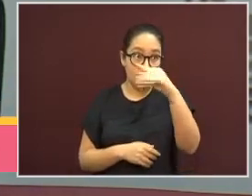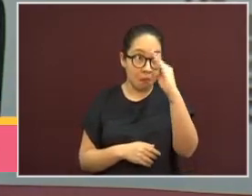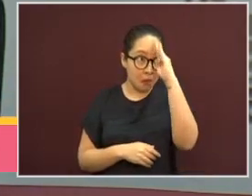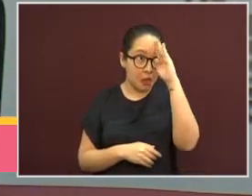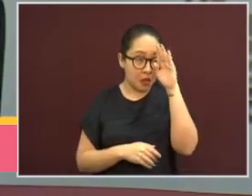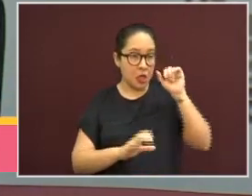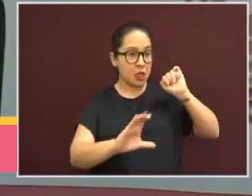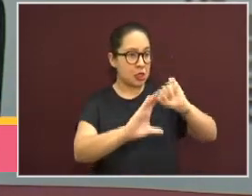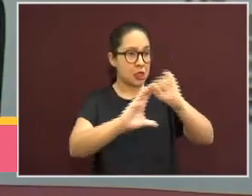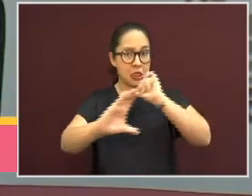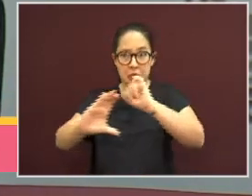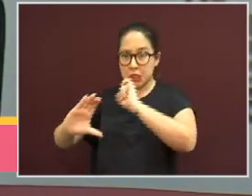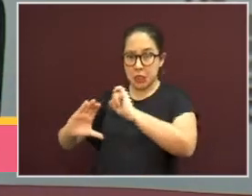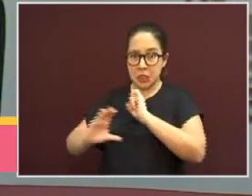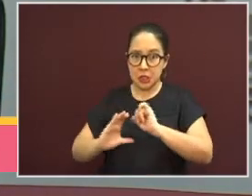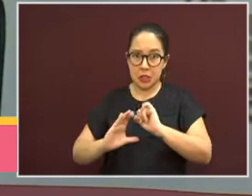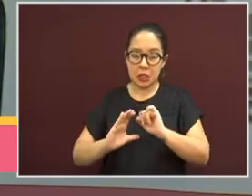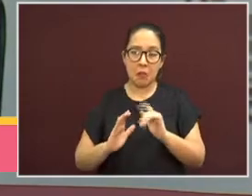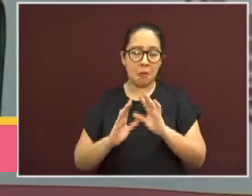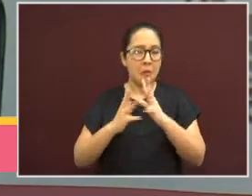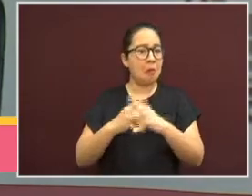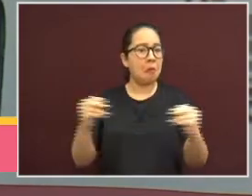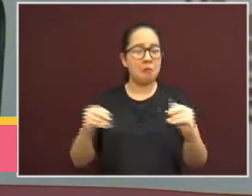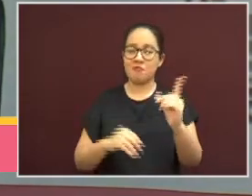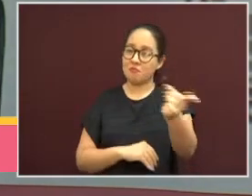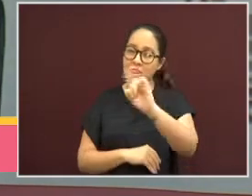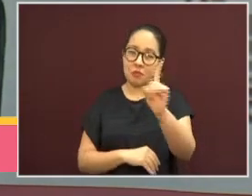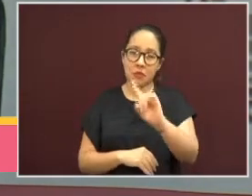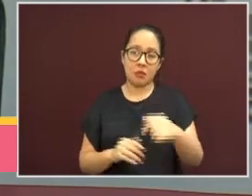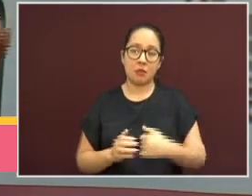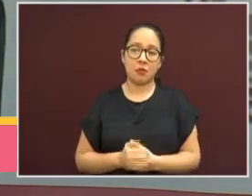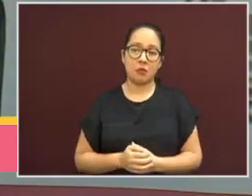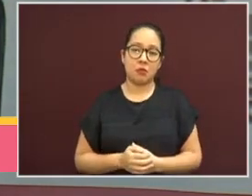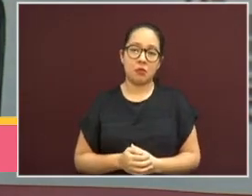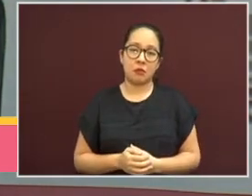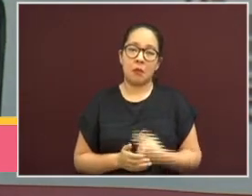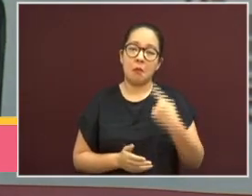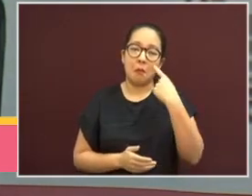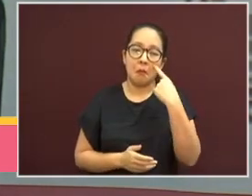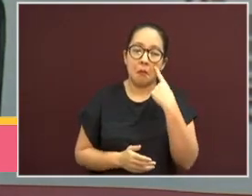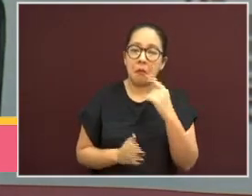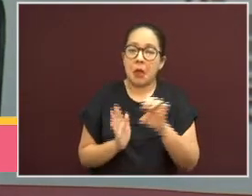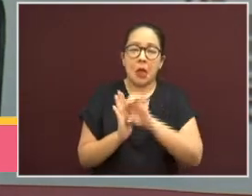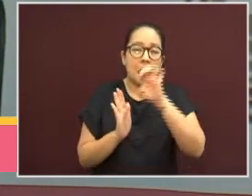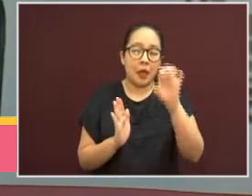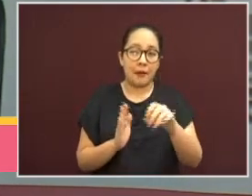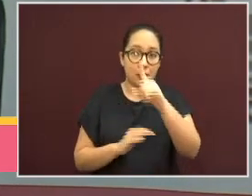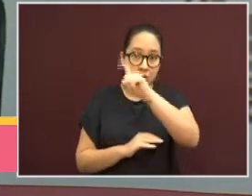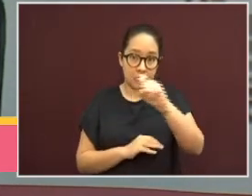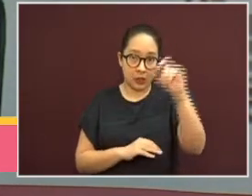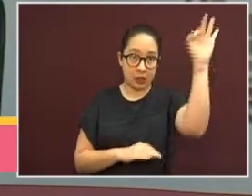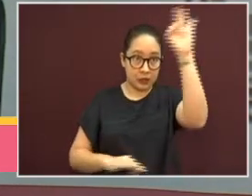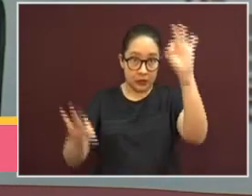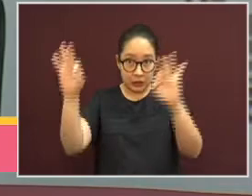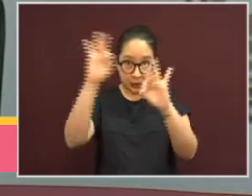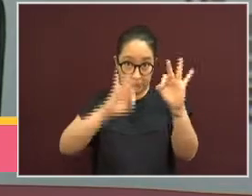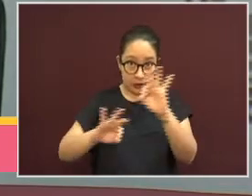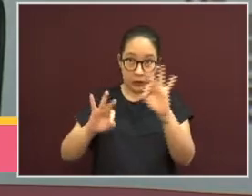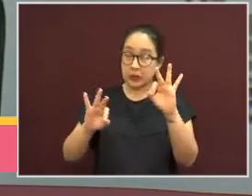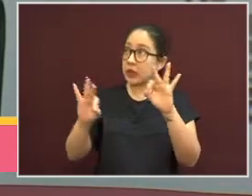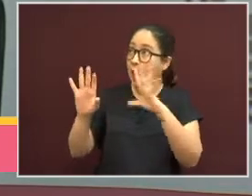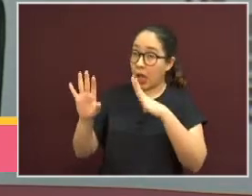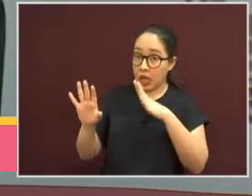mosquito, pero no es así. Supongamos, miren, que existen 100 mosquitos volando. Si fumigamos, vamos a eliminar